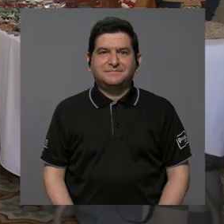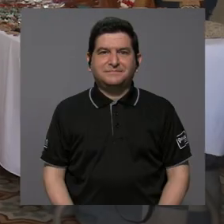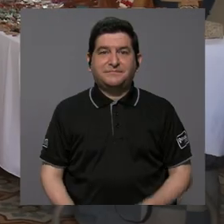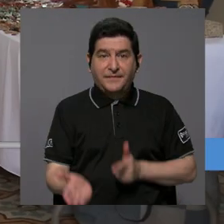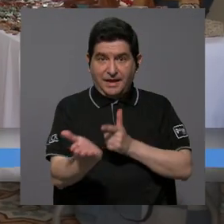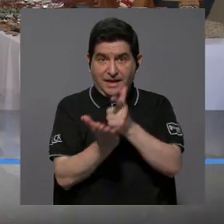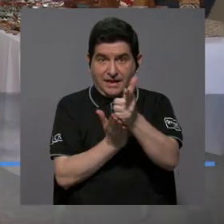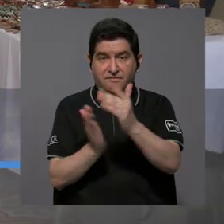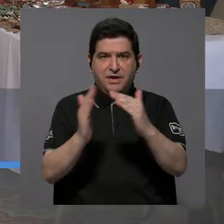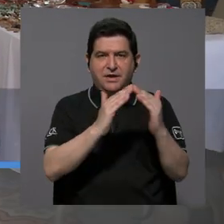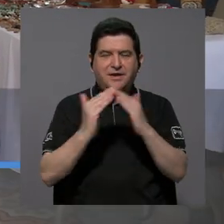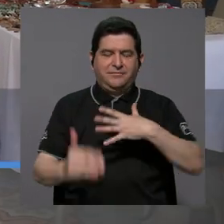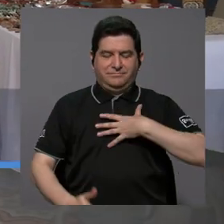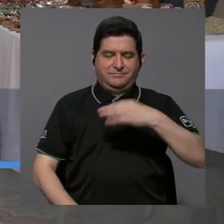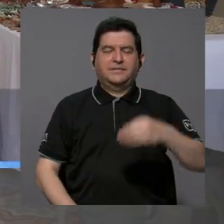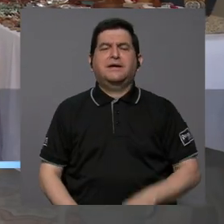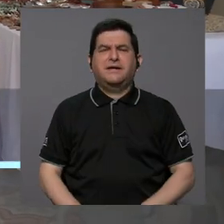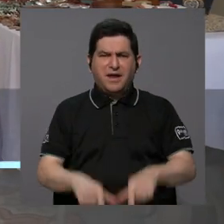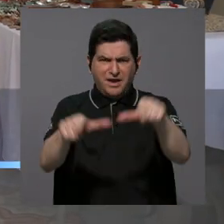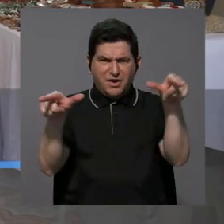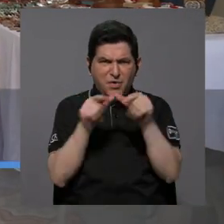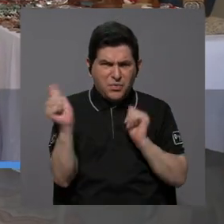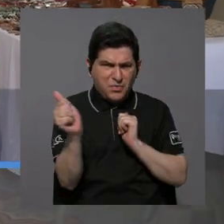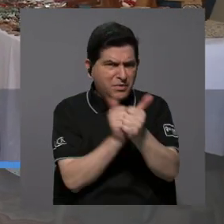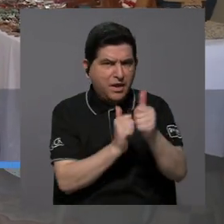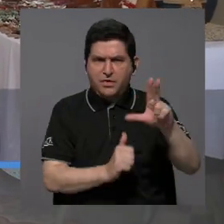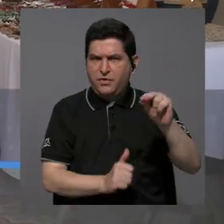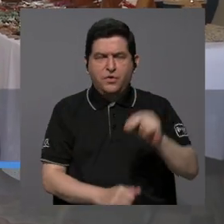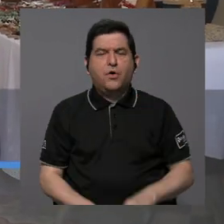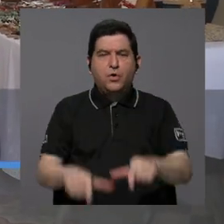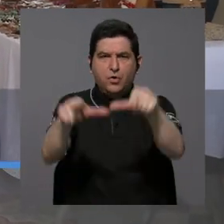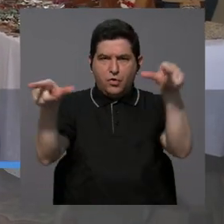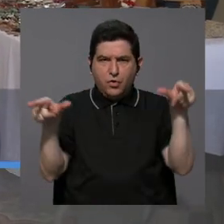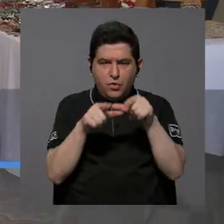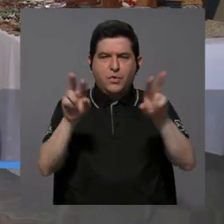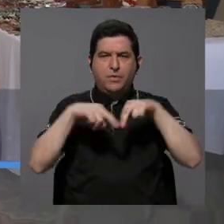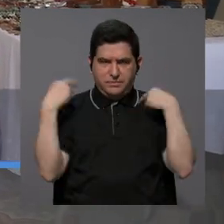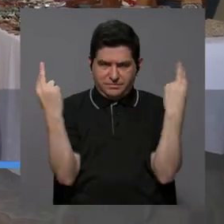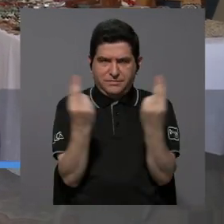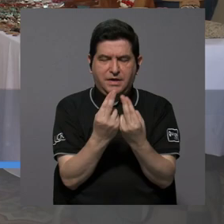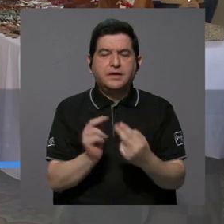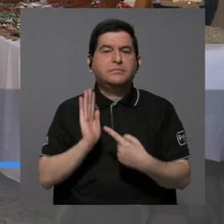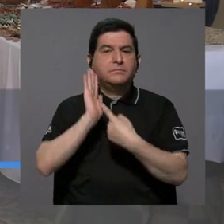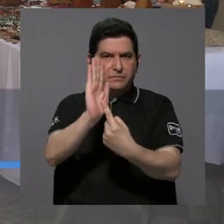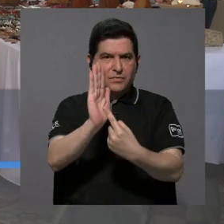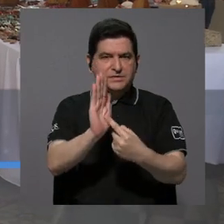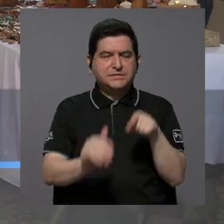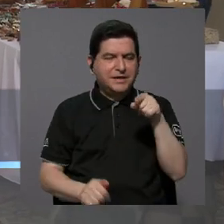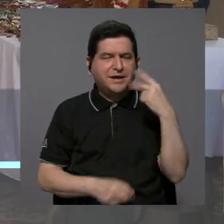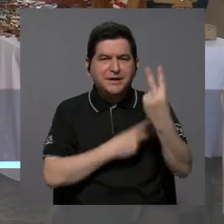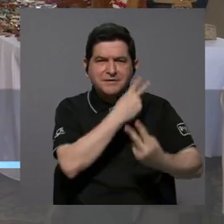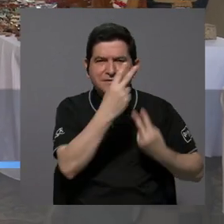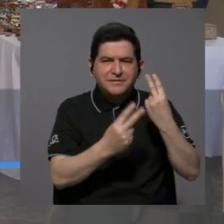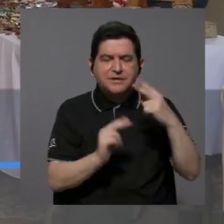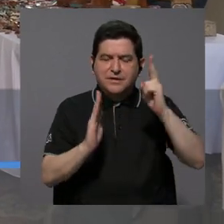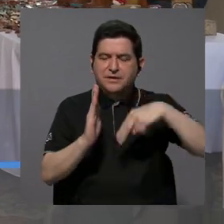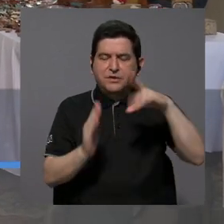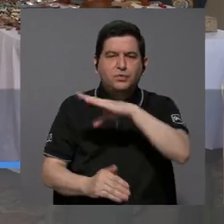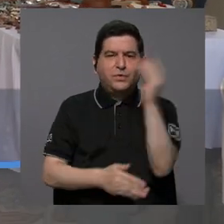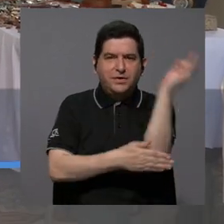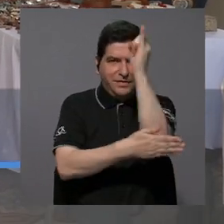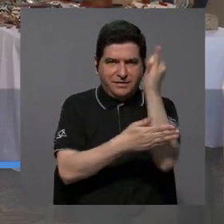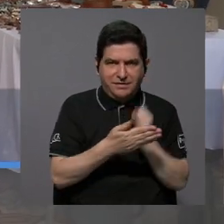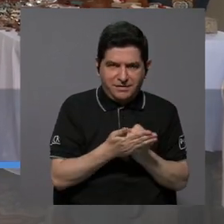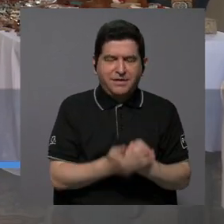Liberia, Ciudad Blanca, no es un lugar de paso, es un lugar de encuentro y así lo demuestra esta caravana de la lectura y de las